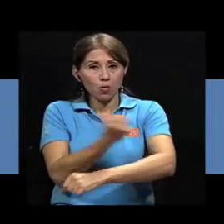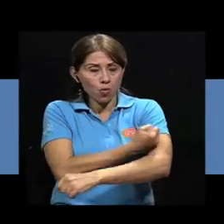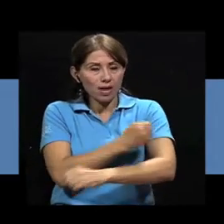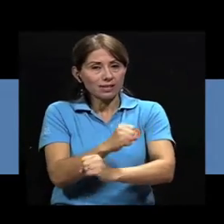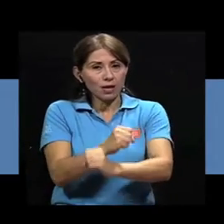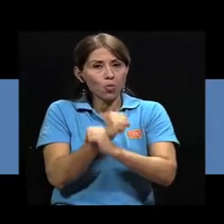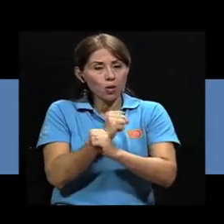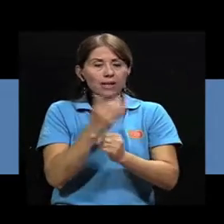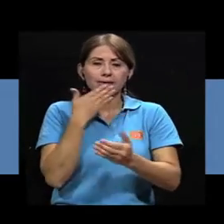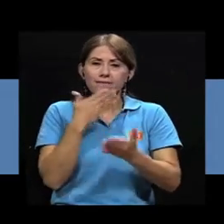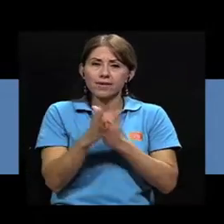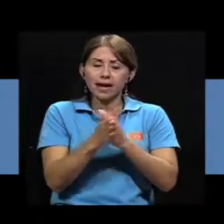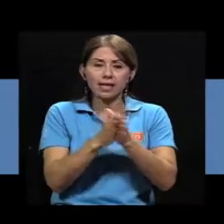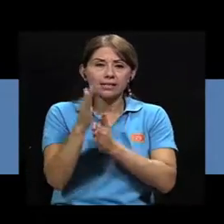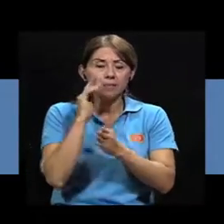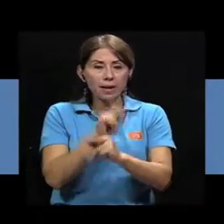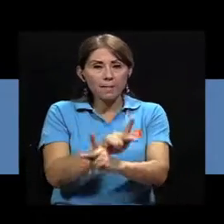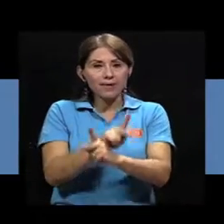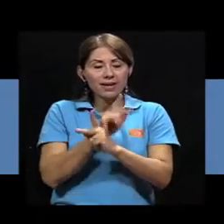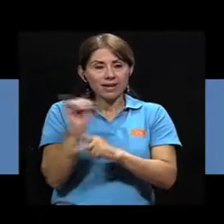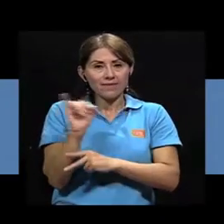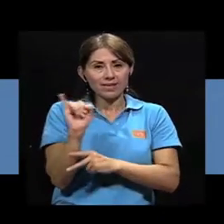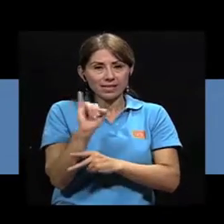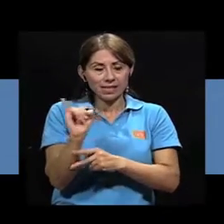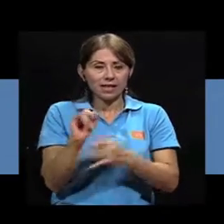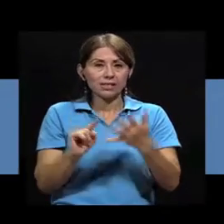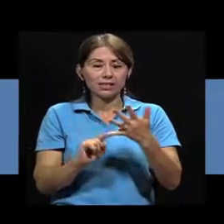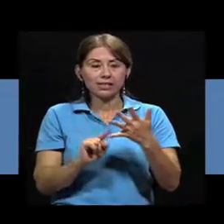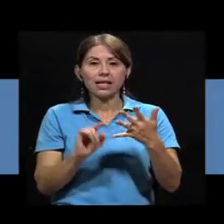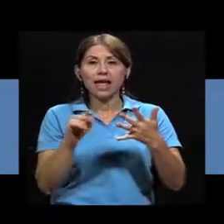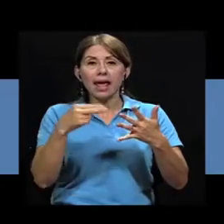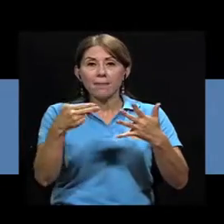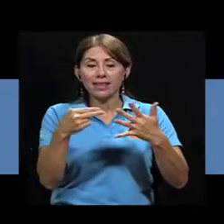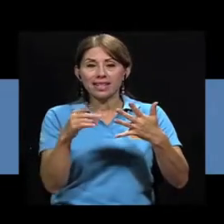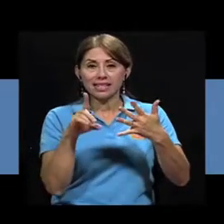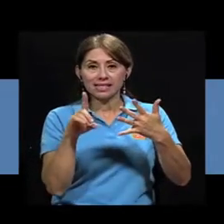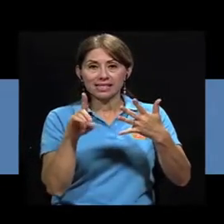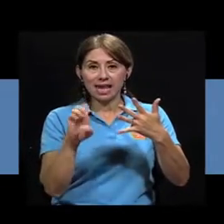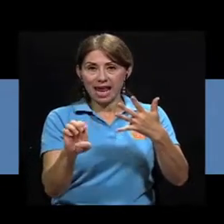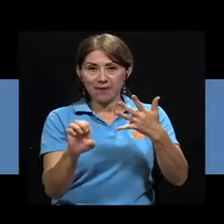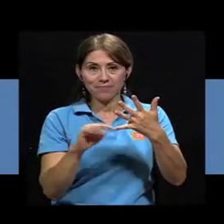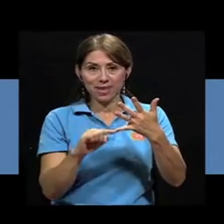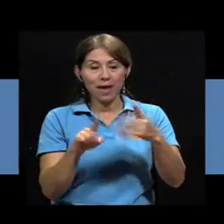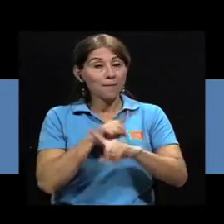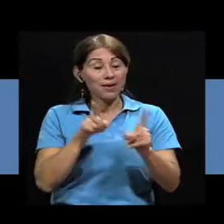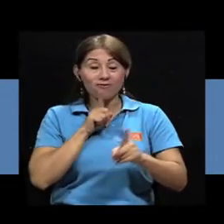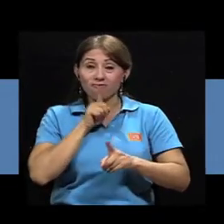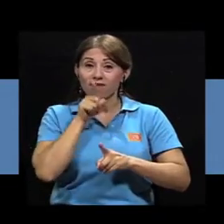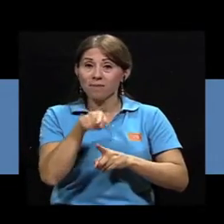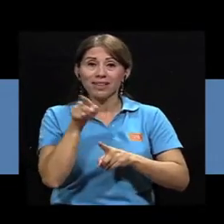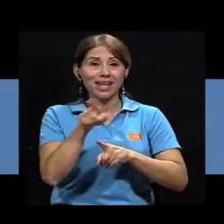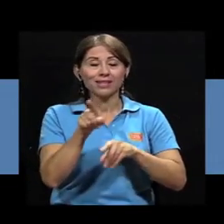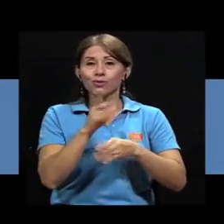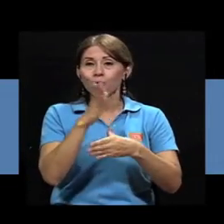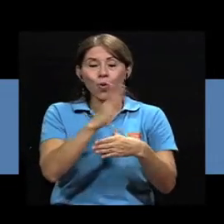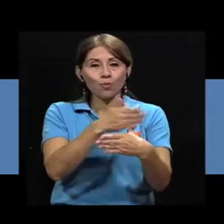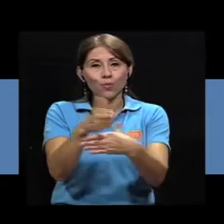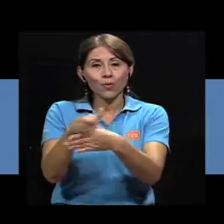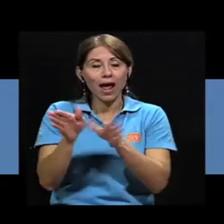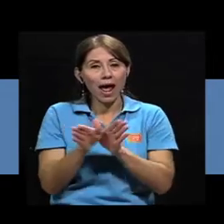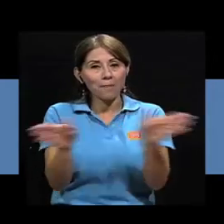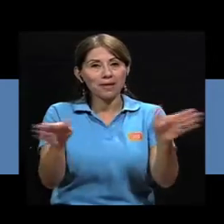seguras y eficaces para prevenir la infección por el virus de hepatitis E, pero no tienen una distribución amplia.